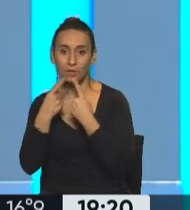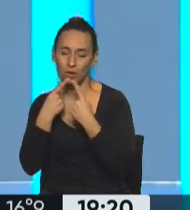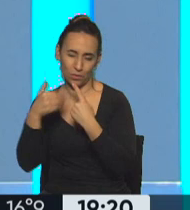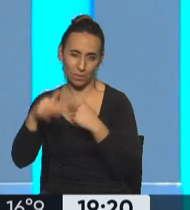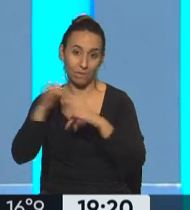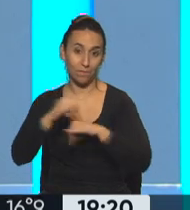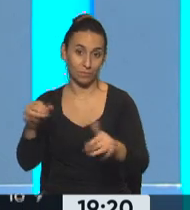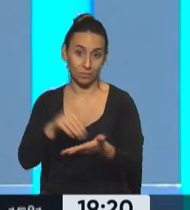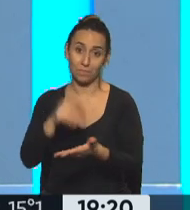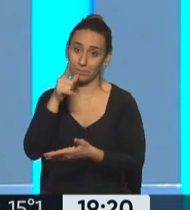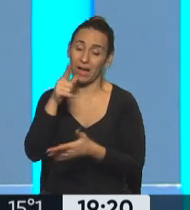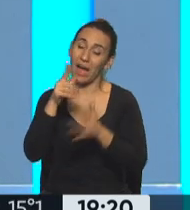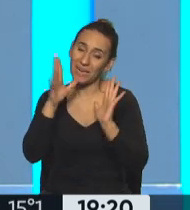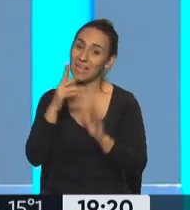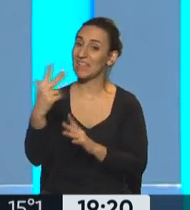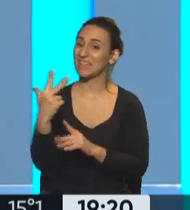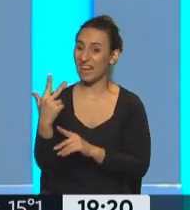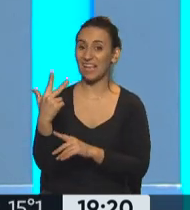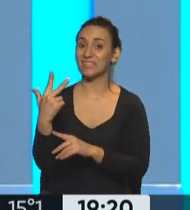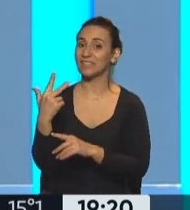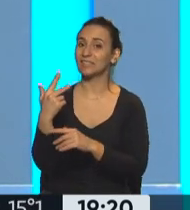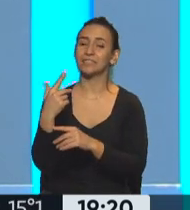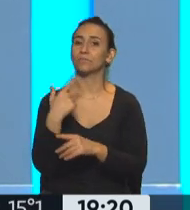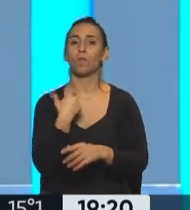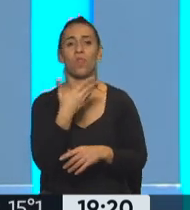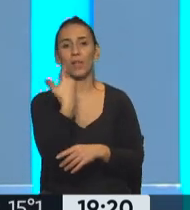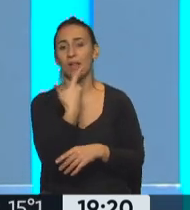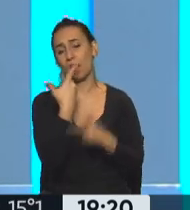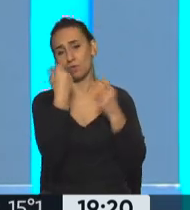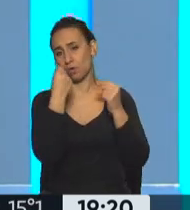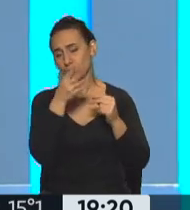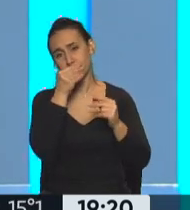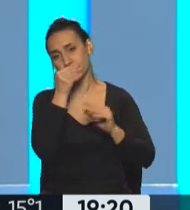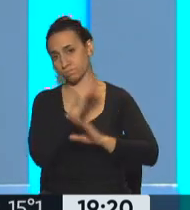tres imputados en principio se negarían a declarar pero bueno, esto lo vamos a ver en el curso de la jornada de mañana